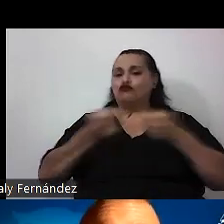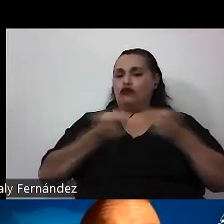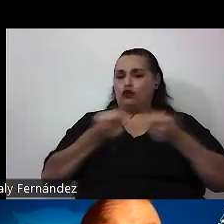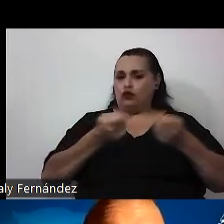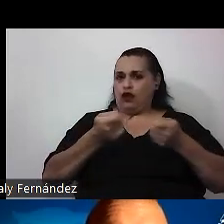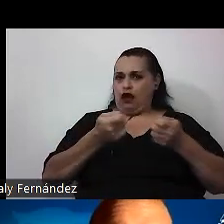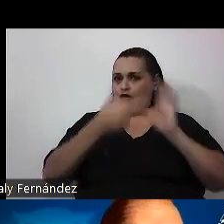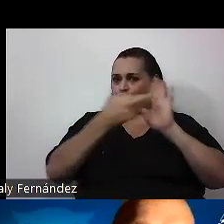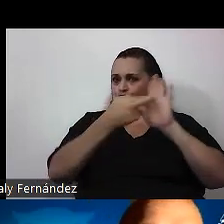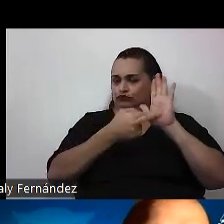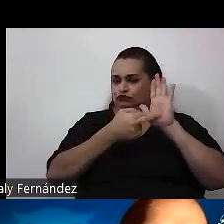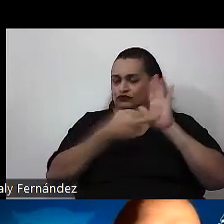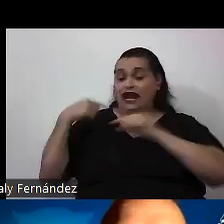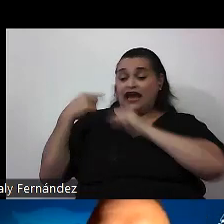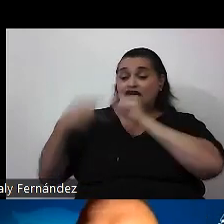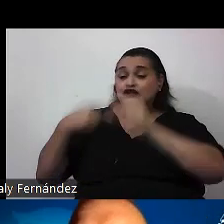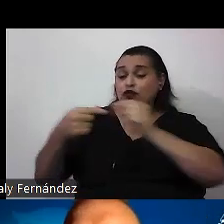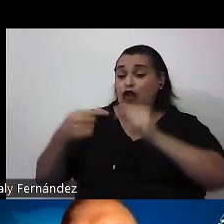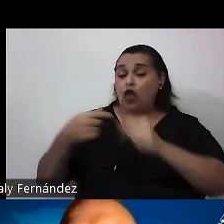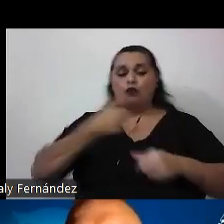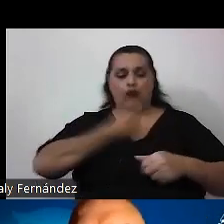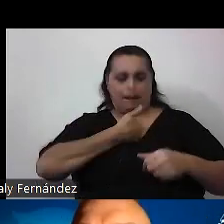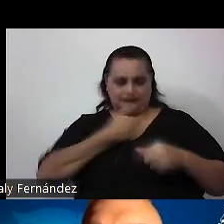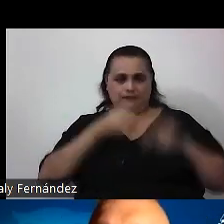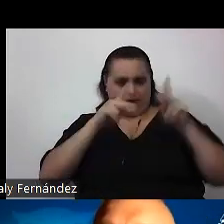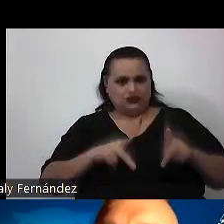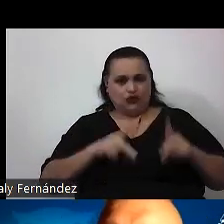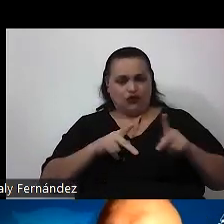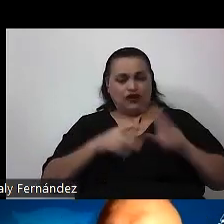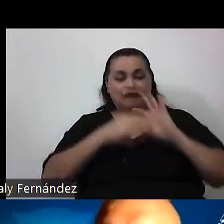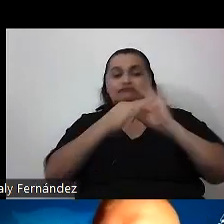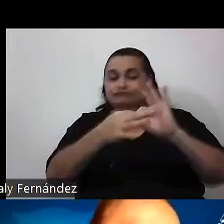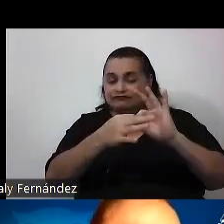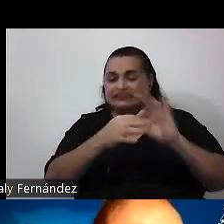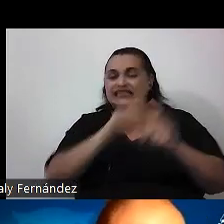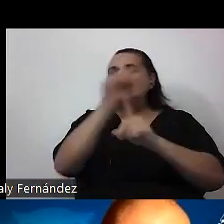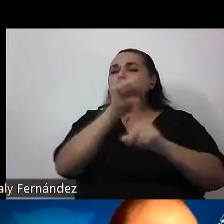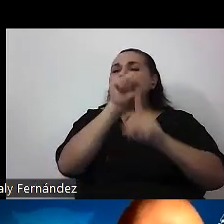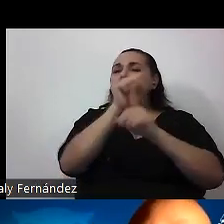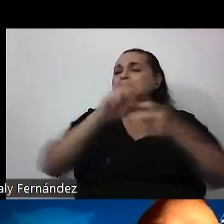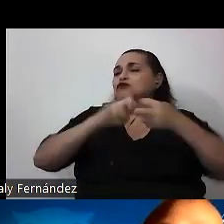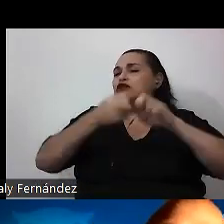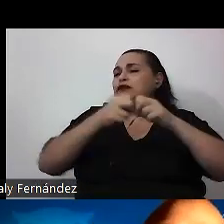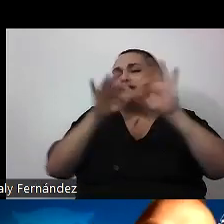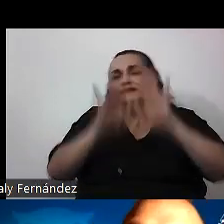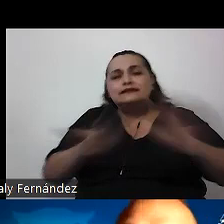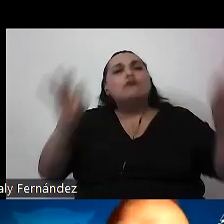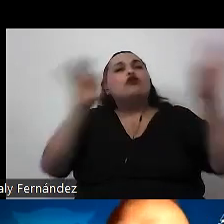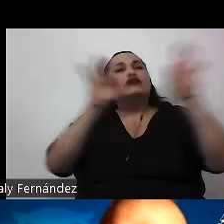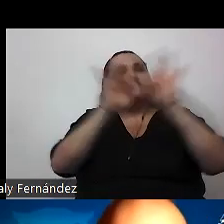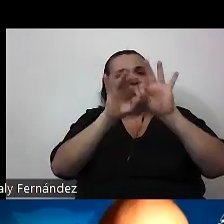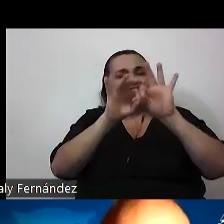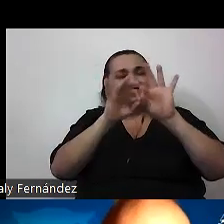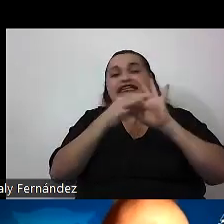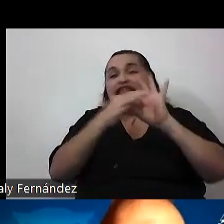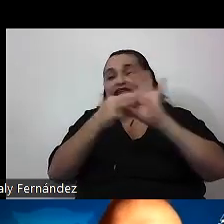gestionado conscientemente por el propio sujeto, con respecto a situaciones problemáticas relevantes que involucran juicios de